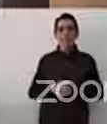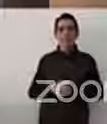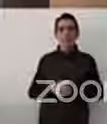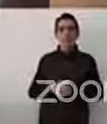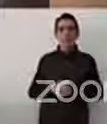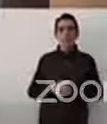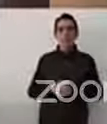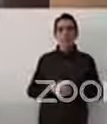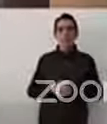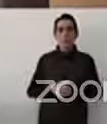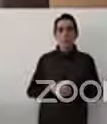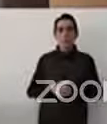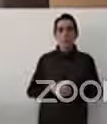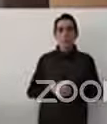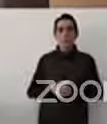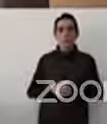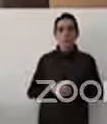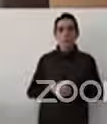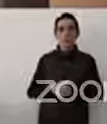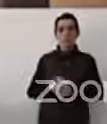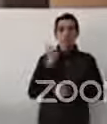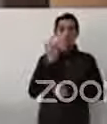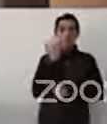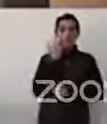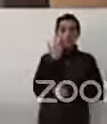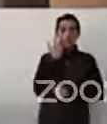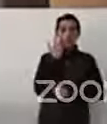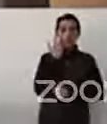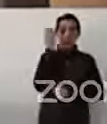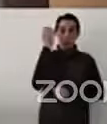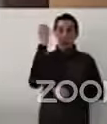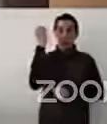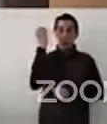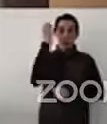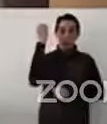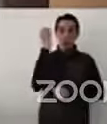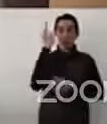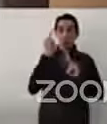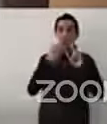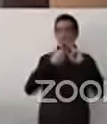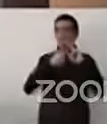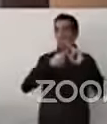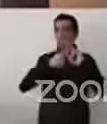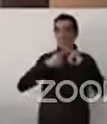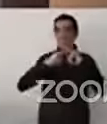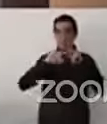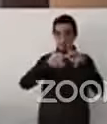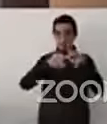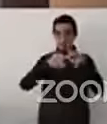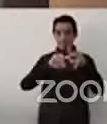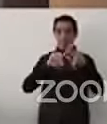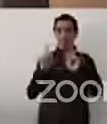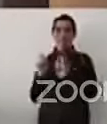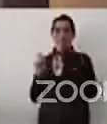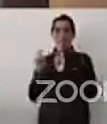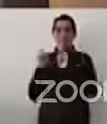conferencia inaugural que estará a cargo de Roberto Rojas.